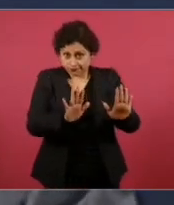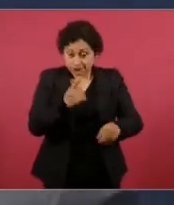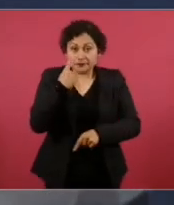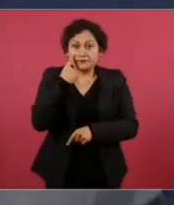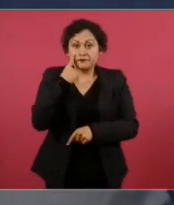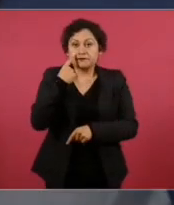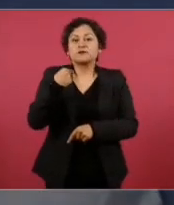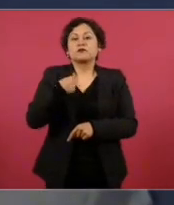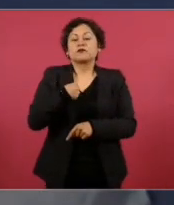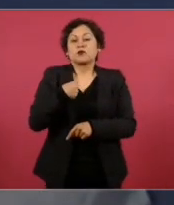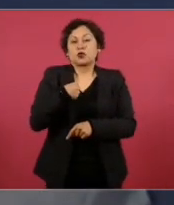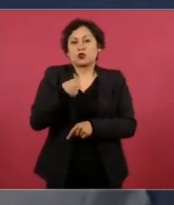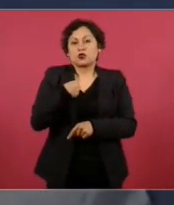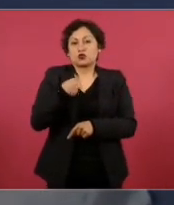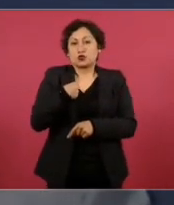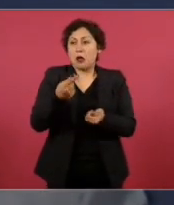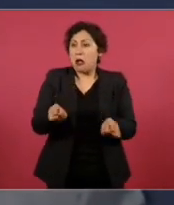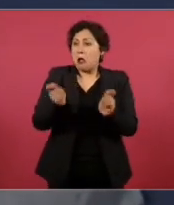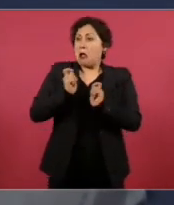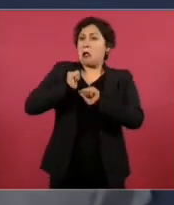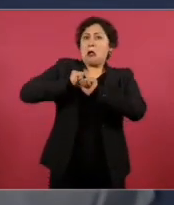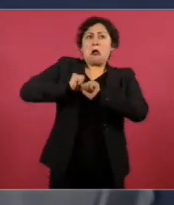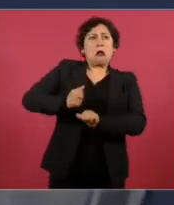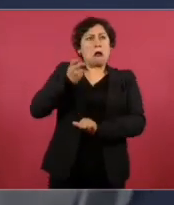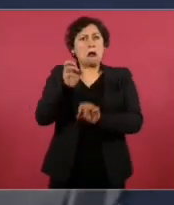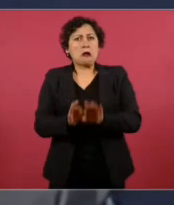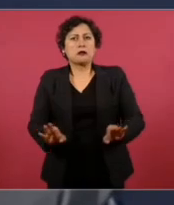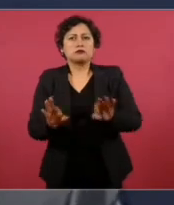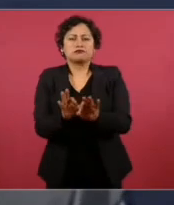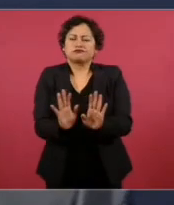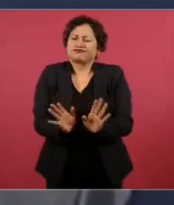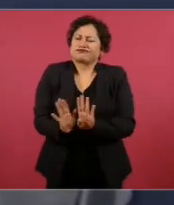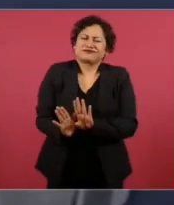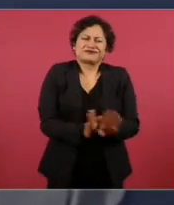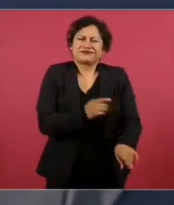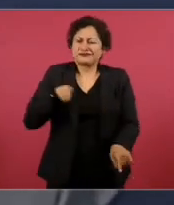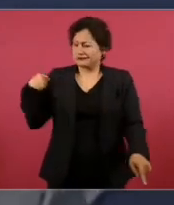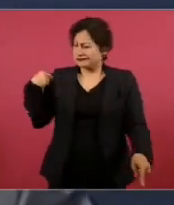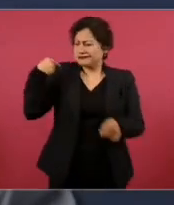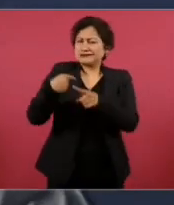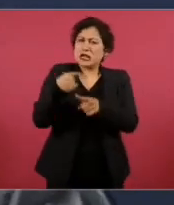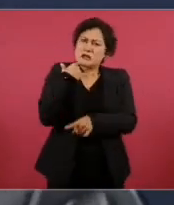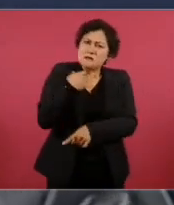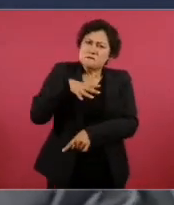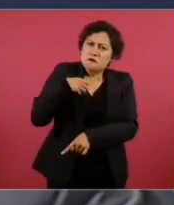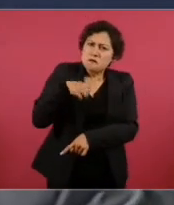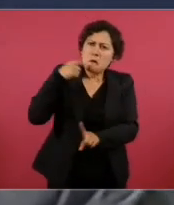yo nunca he luchado por cargos públicos. Yo lucho por principios y lucho por ideales. Y por eso soy